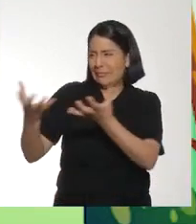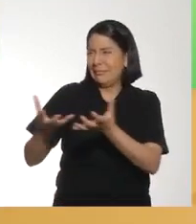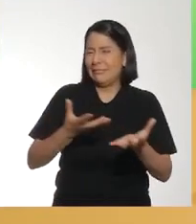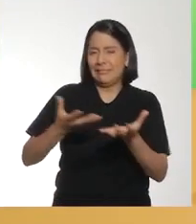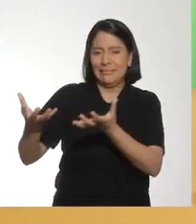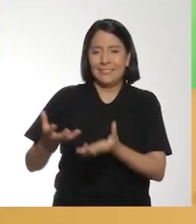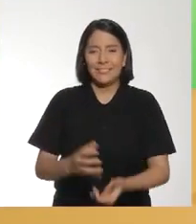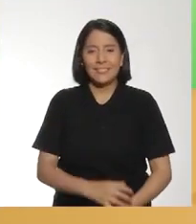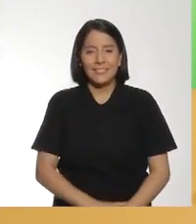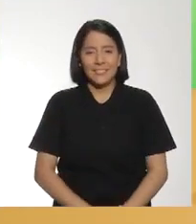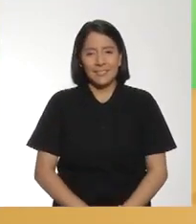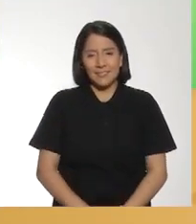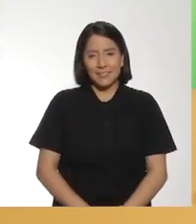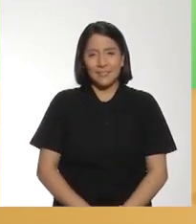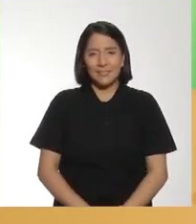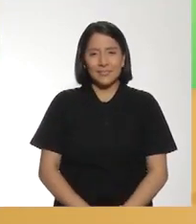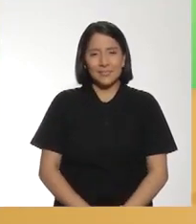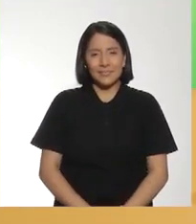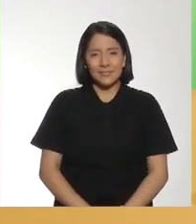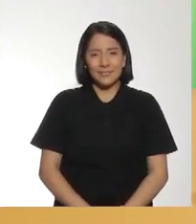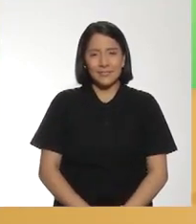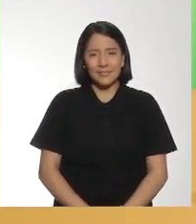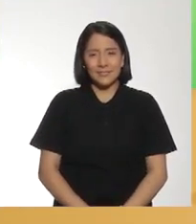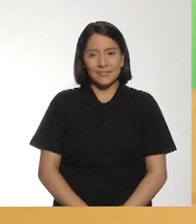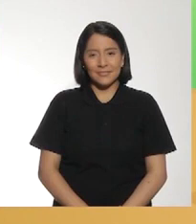No. ¿Qué?